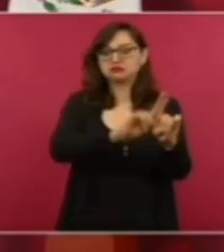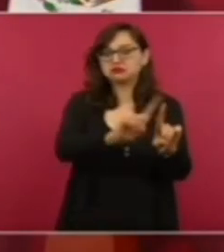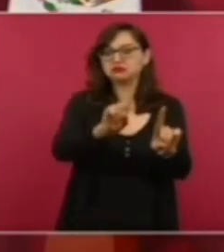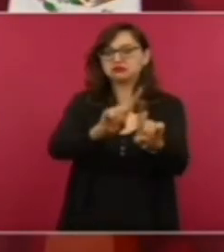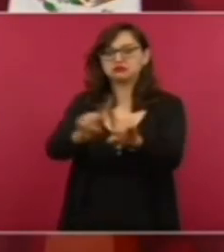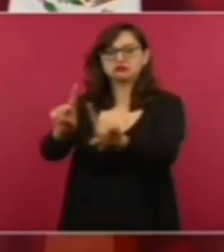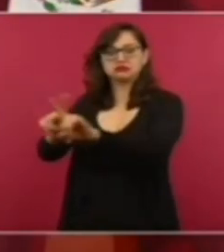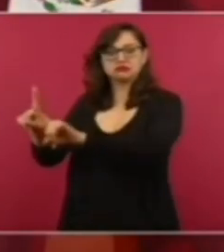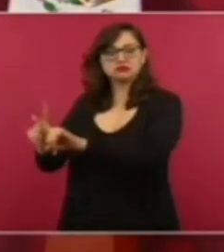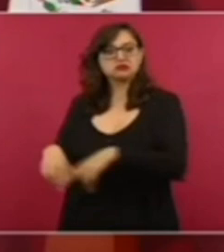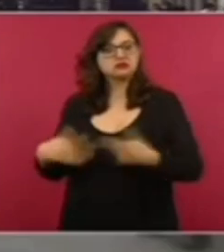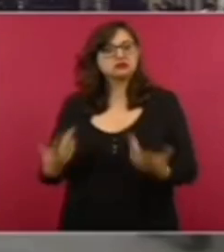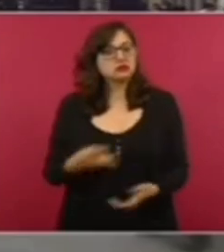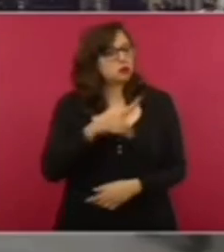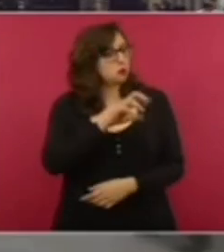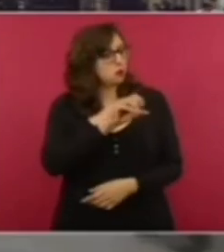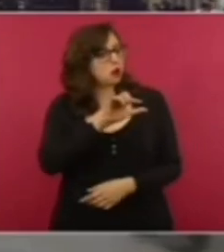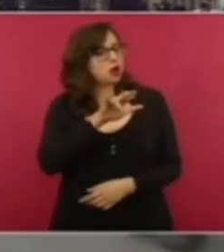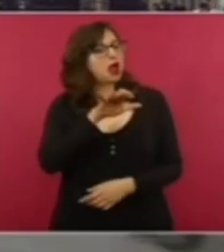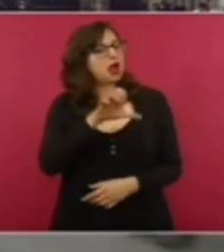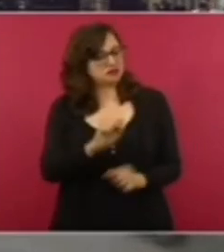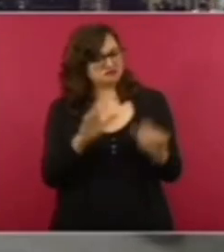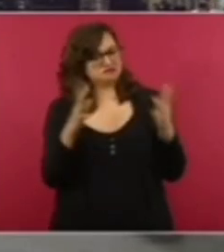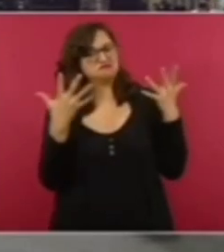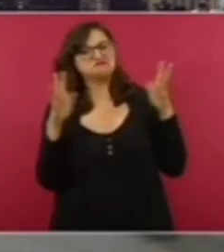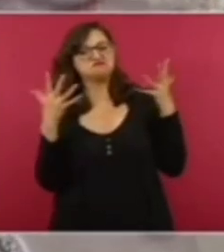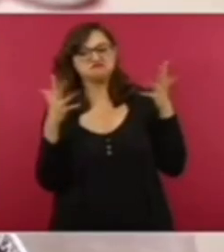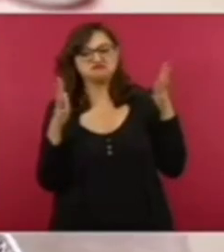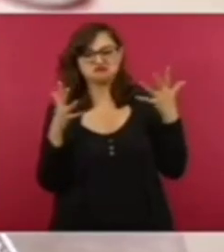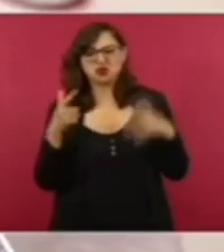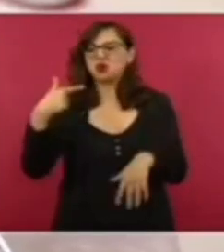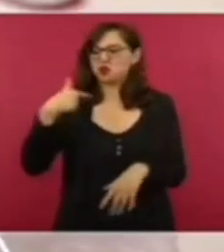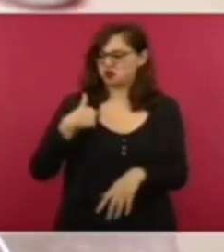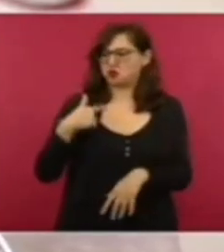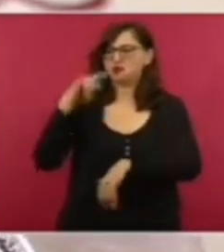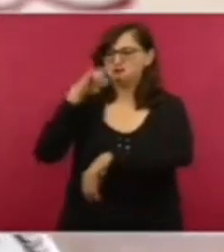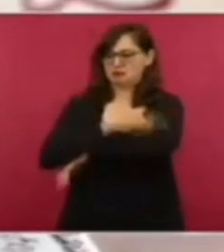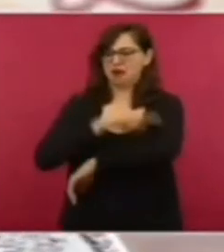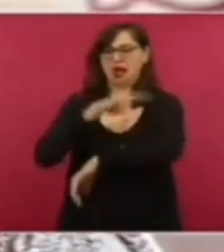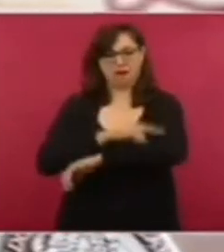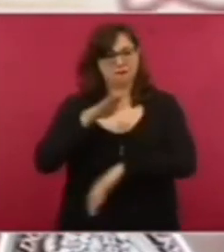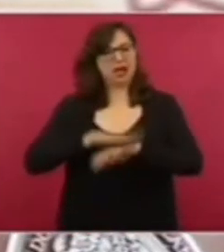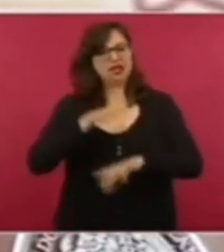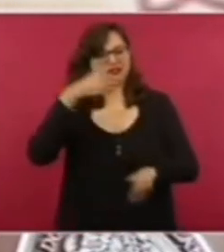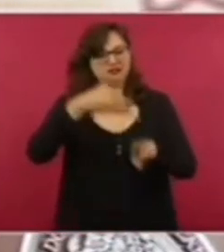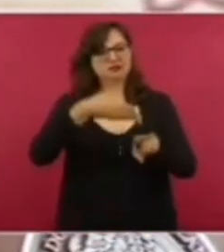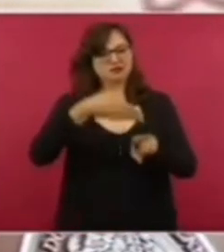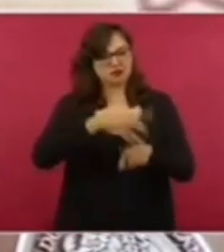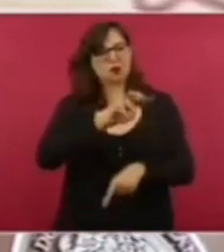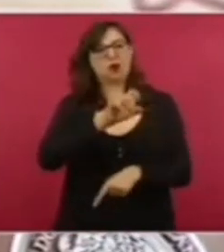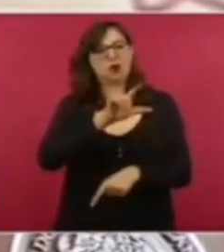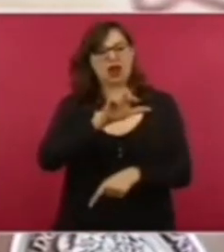Un aplauso para Volaris. Ya voy a usar más, Volaris. Bueno, las líneas...